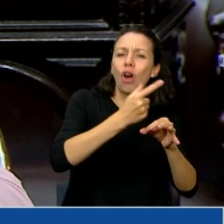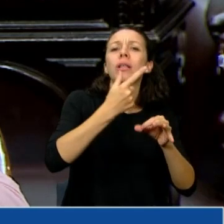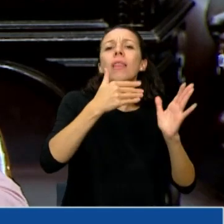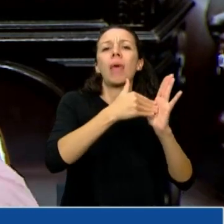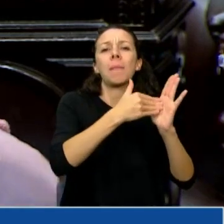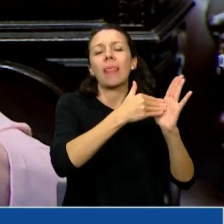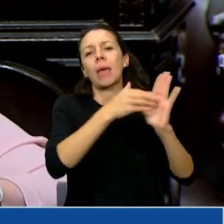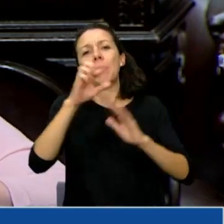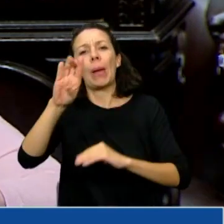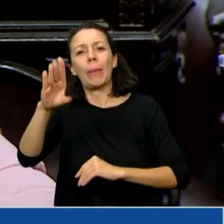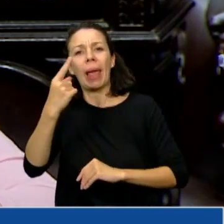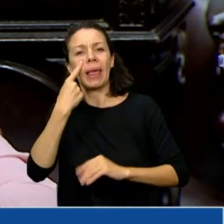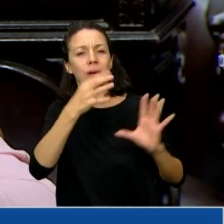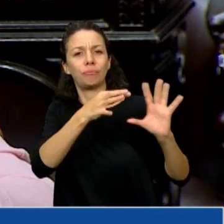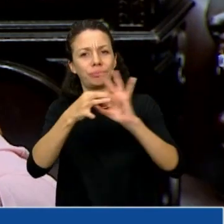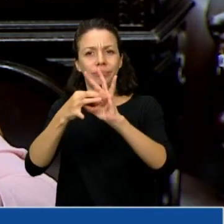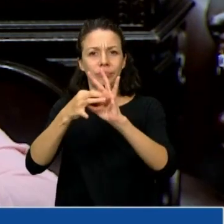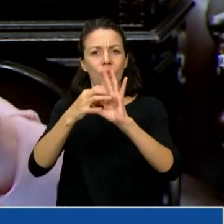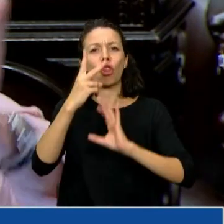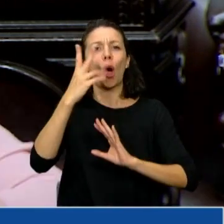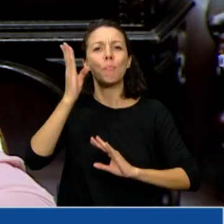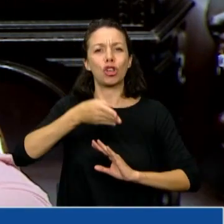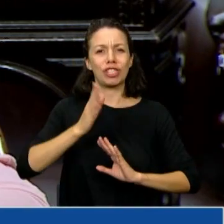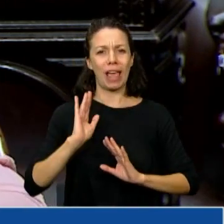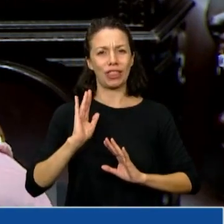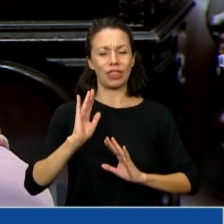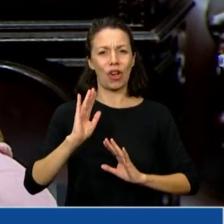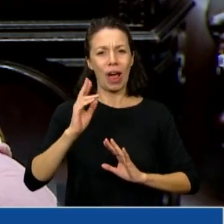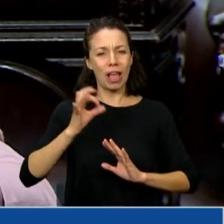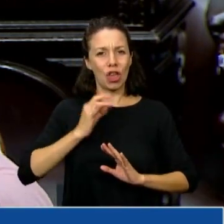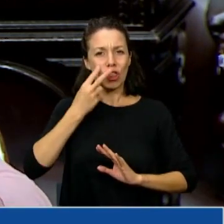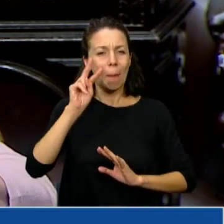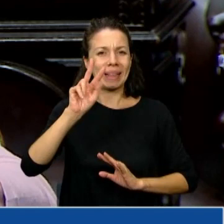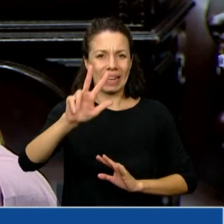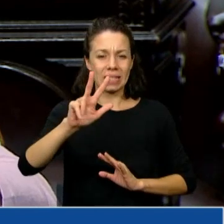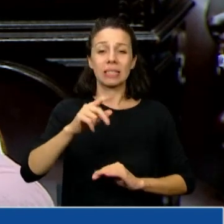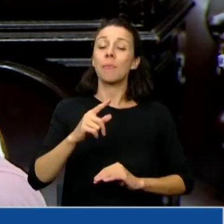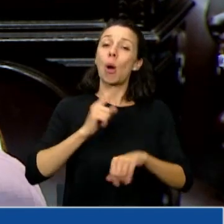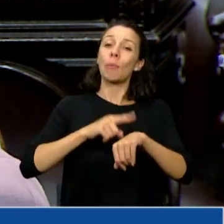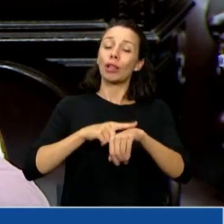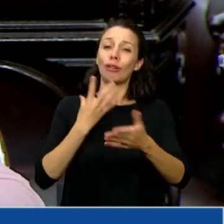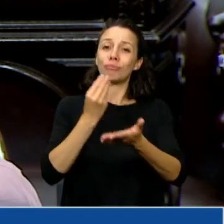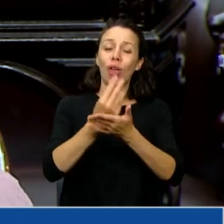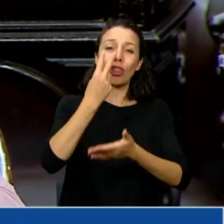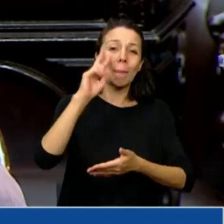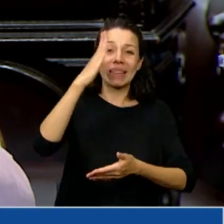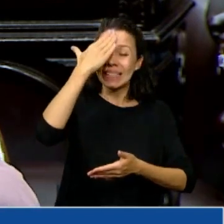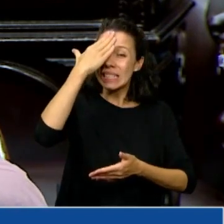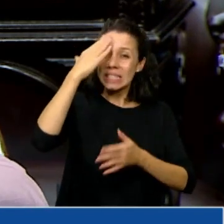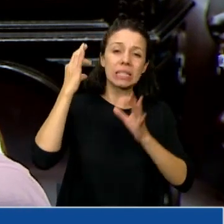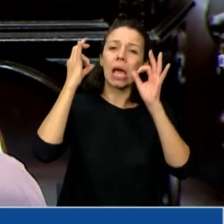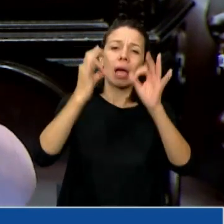Interno. Arrancamos con 2%, 2003. Llegamos en 2015 a más del